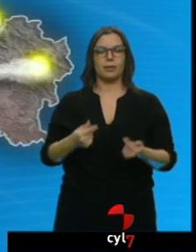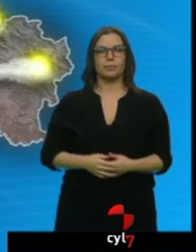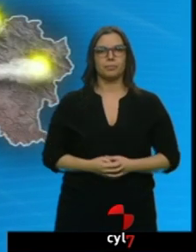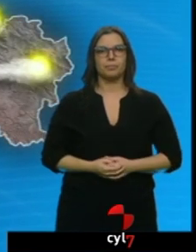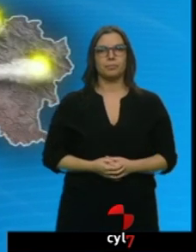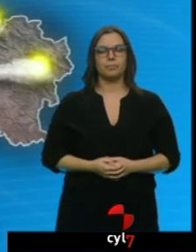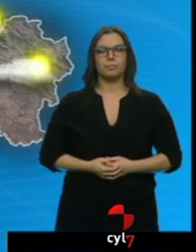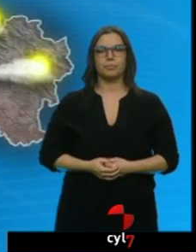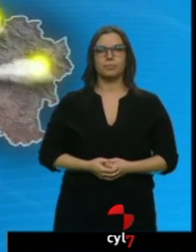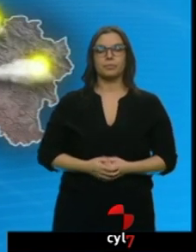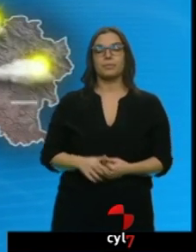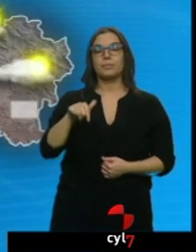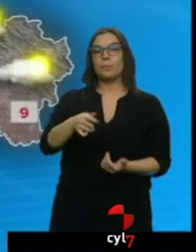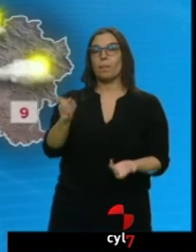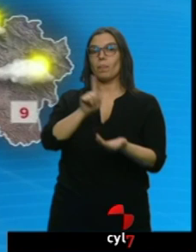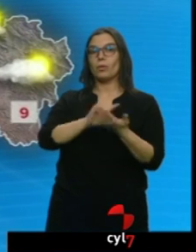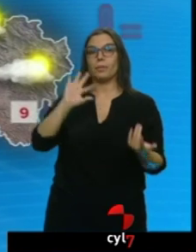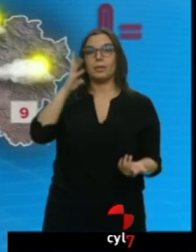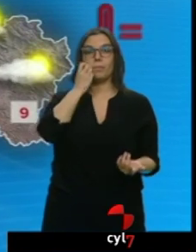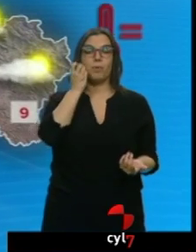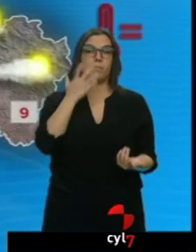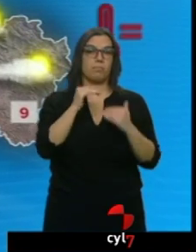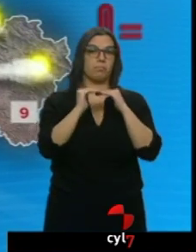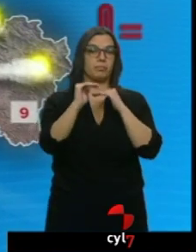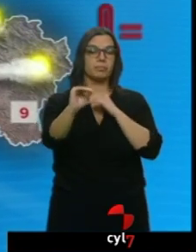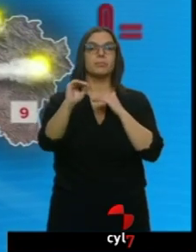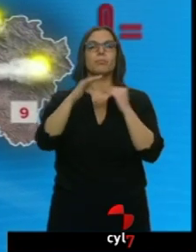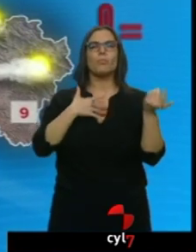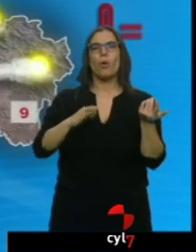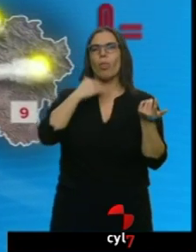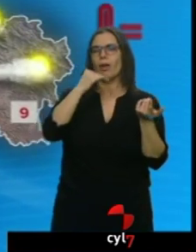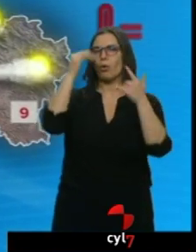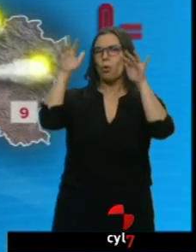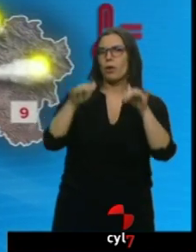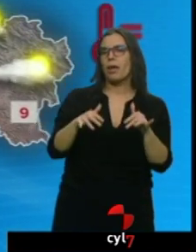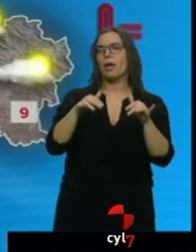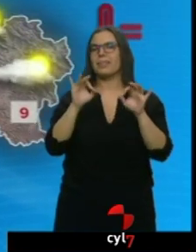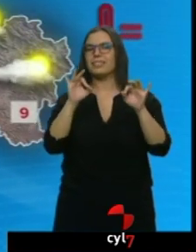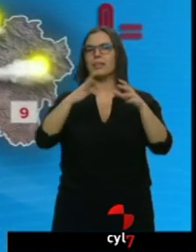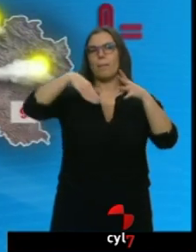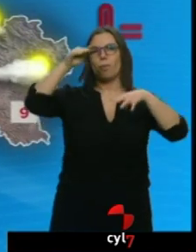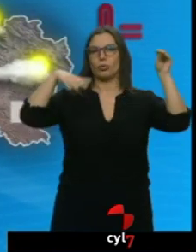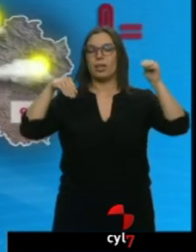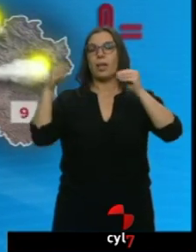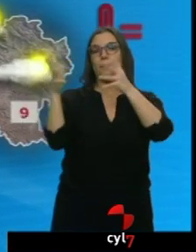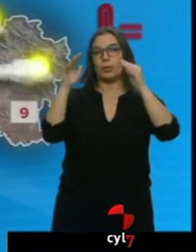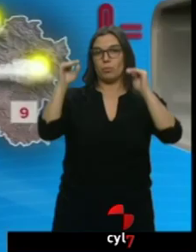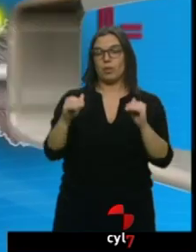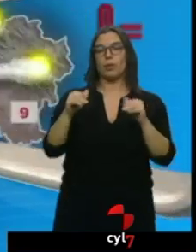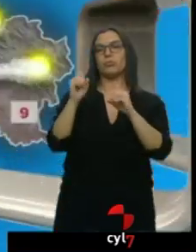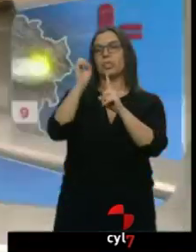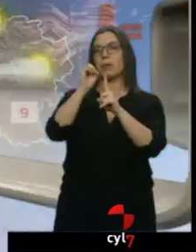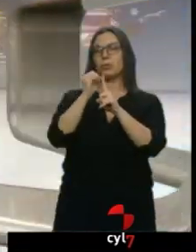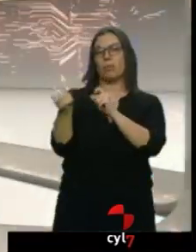Hoy regresa la estabilidad a Castilla y León, todavía podemos tener algo de nieve en la montaña, baja la fuerza del viento y las temperaturas serán parecidas a las de ayer.